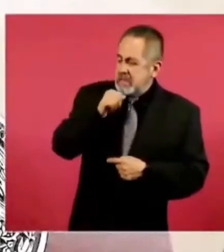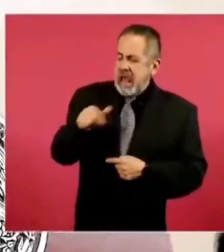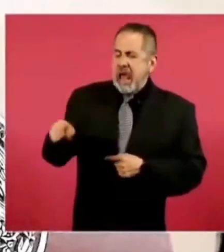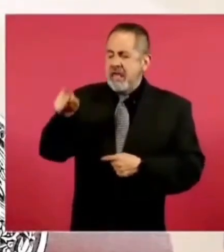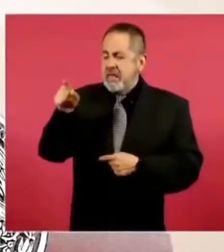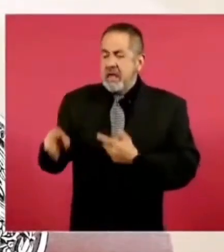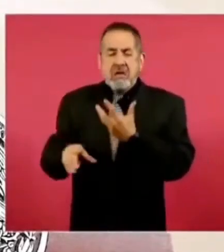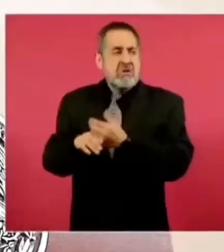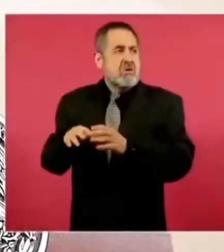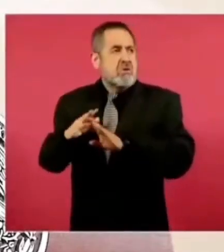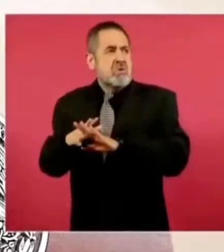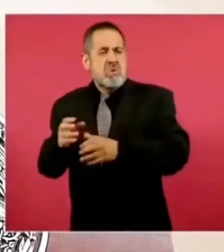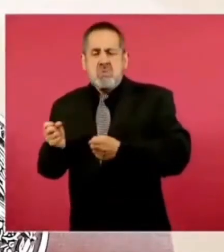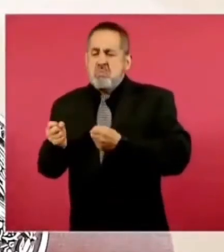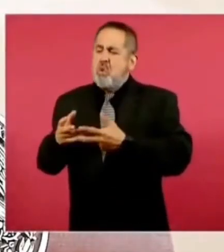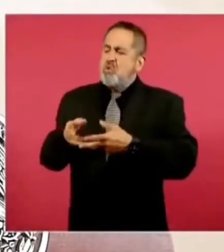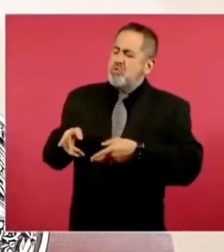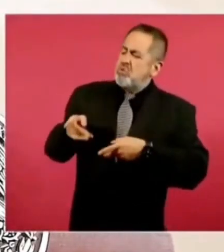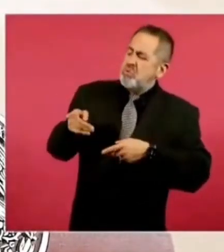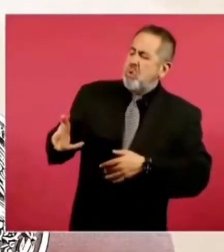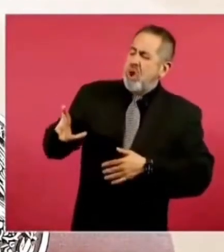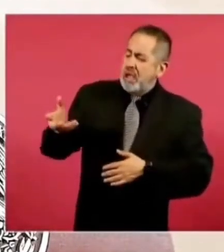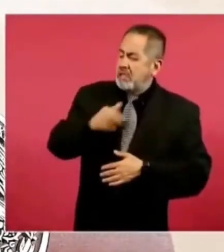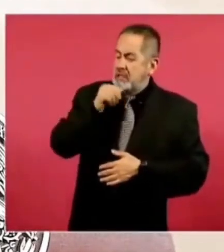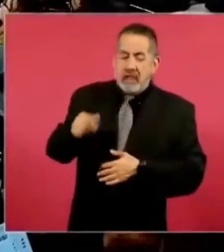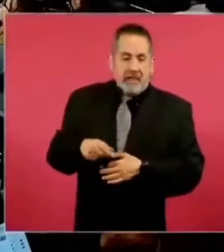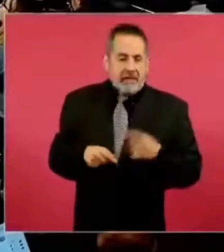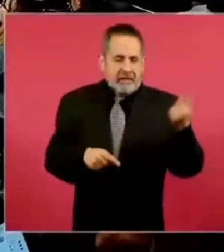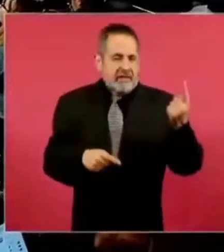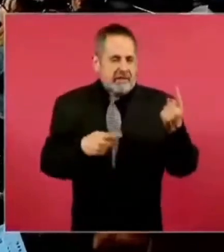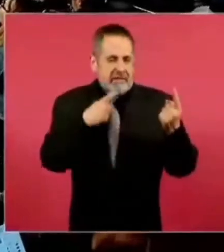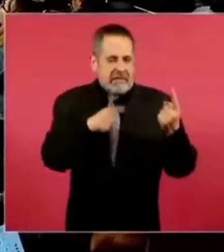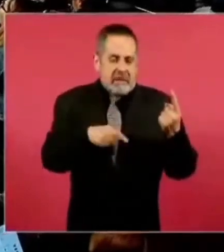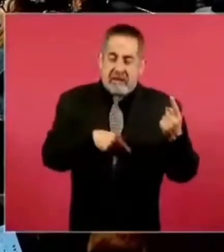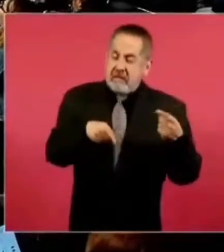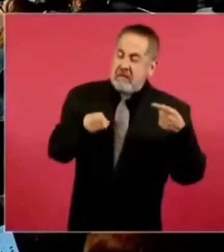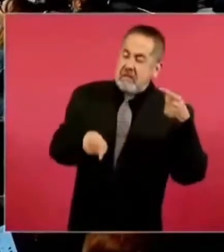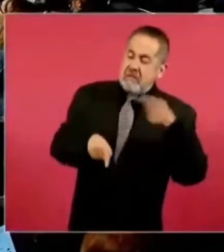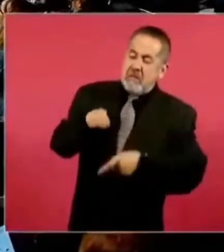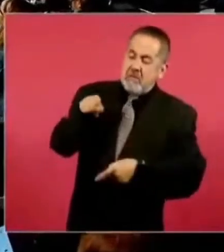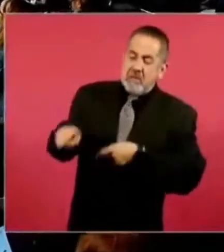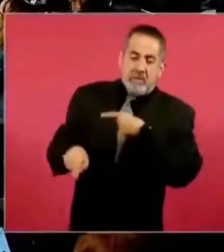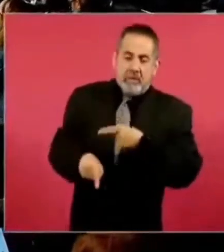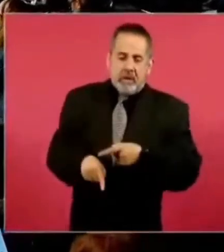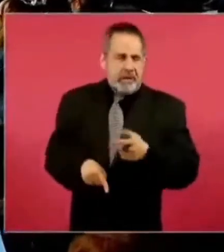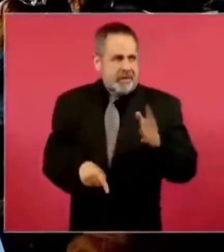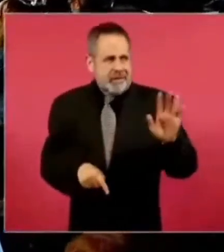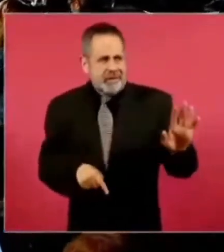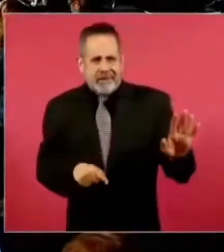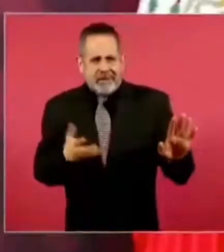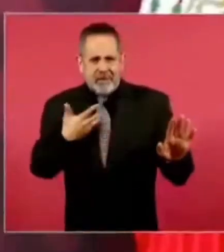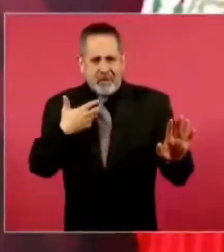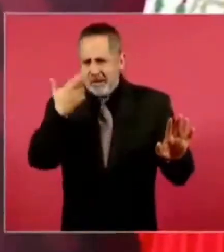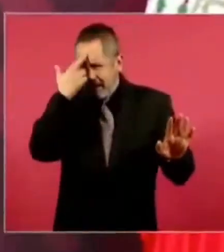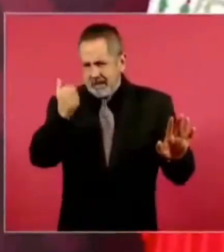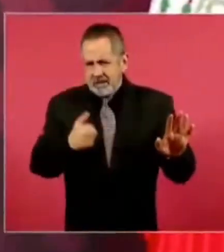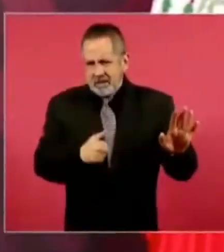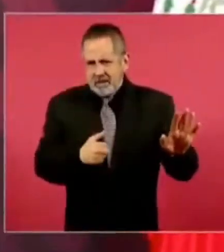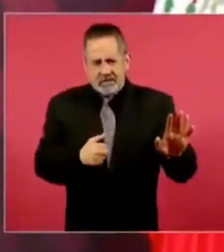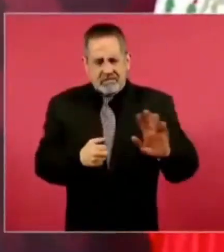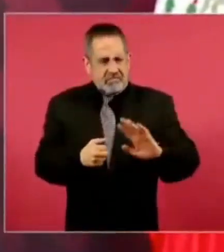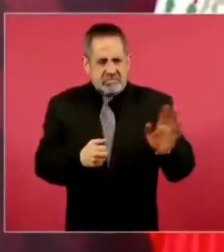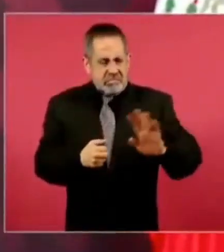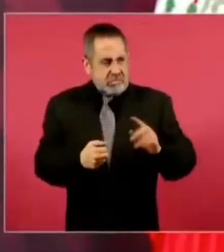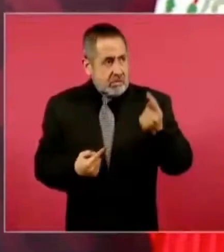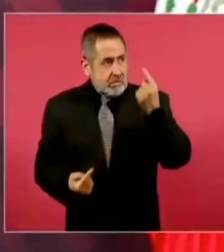migrantes, acusar sin razón, a nuestro